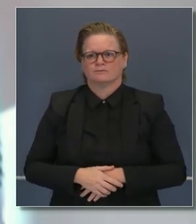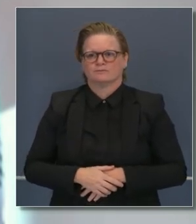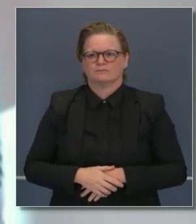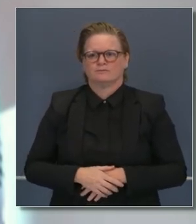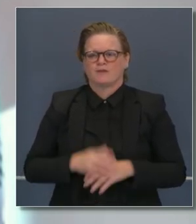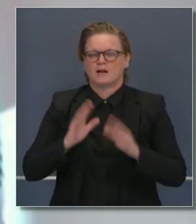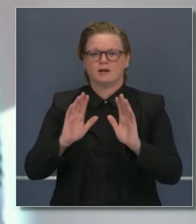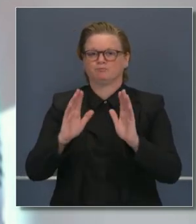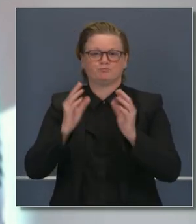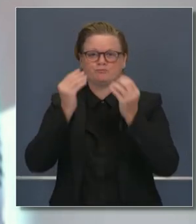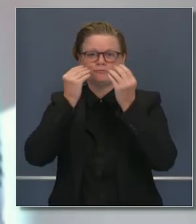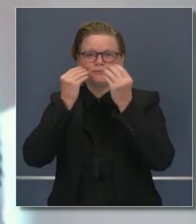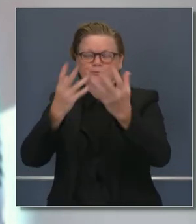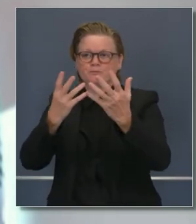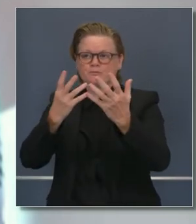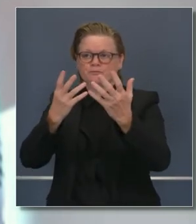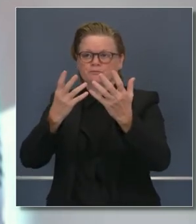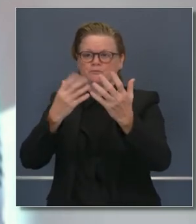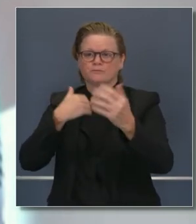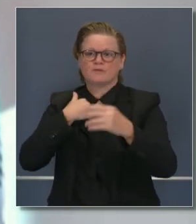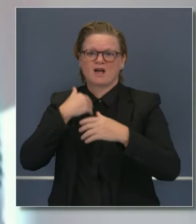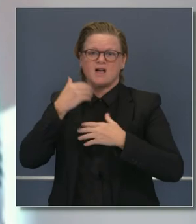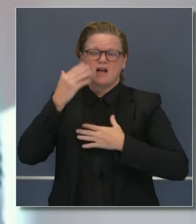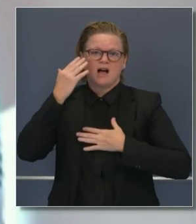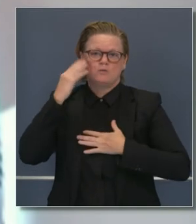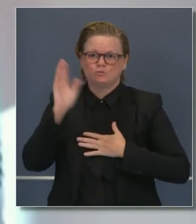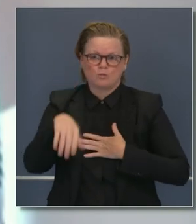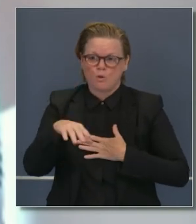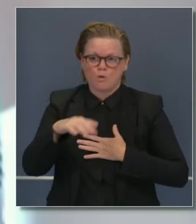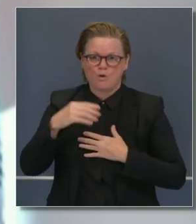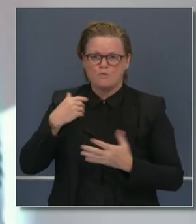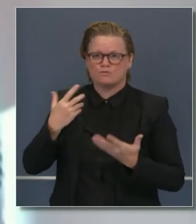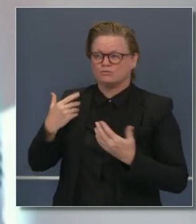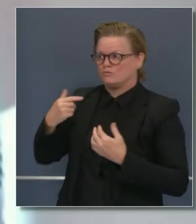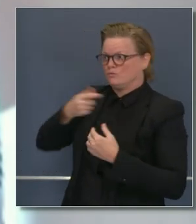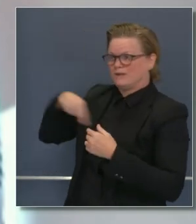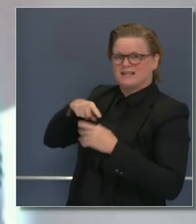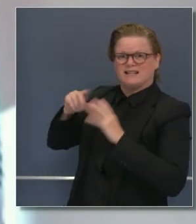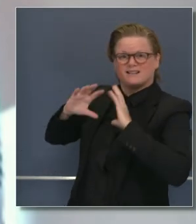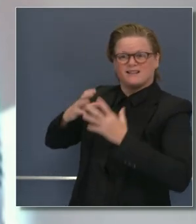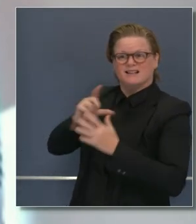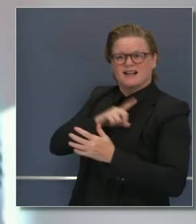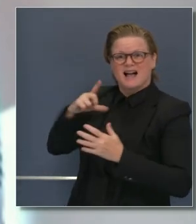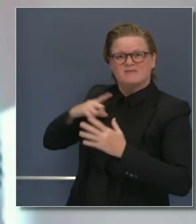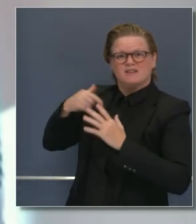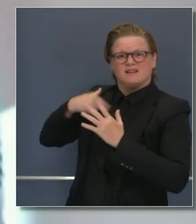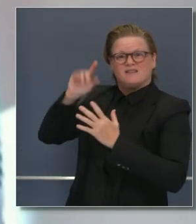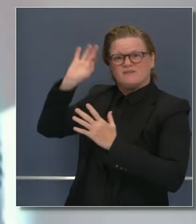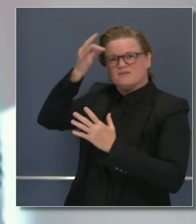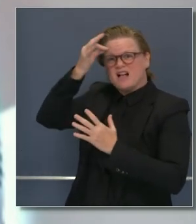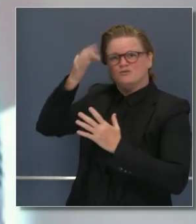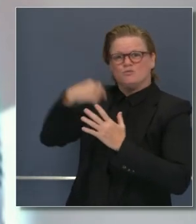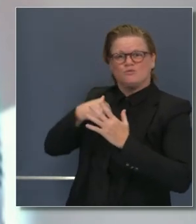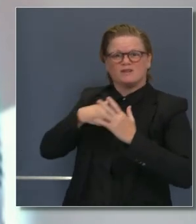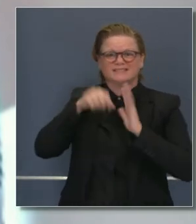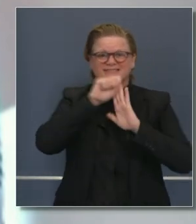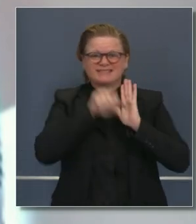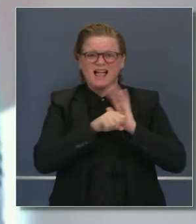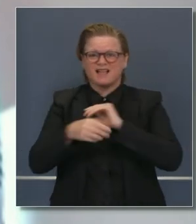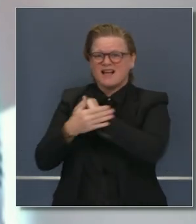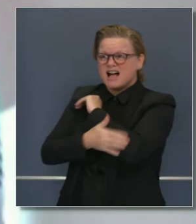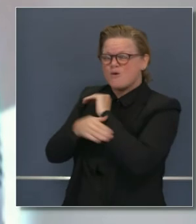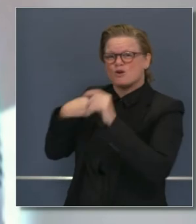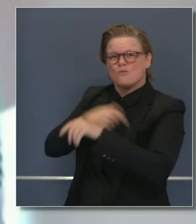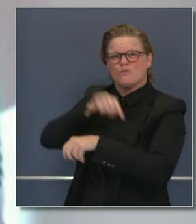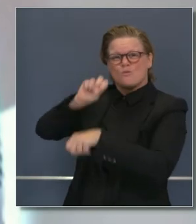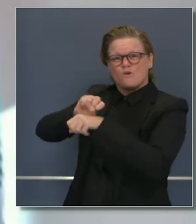así que realmente seguimos trabajando arduamente con los socios federales para ver las pautas de autocuarentena.